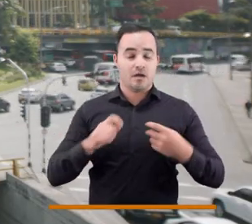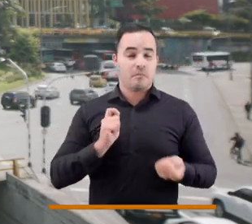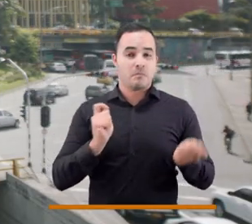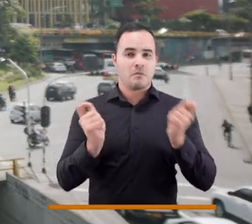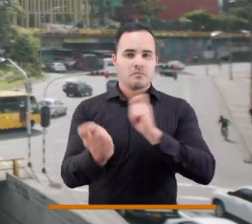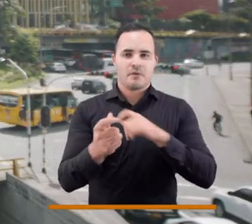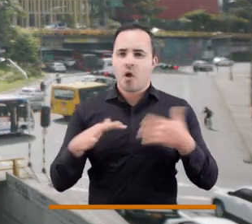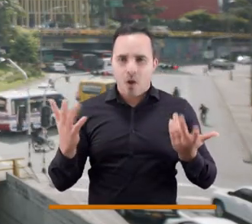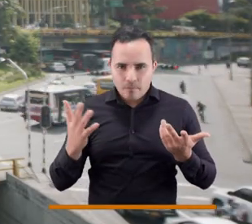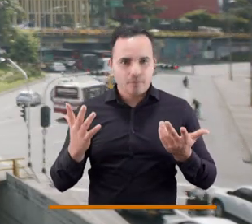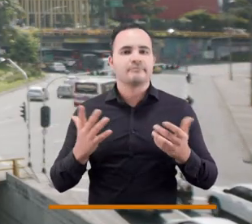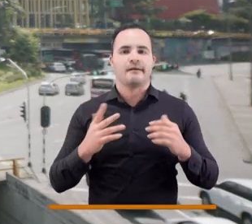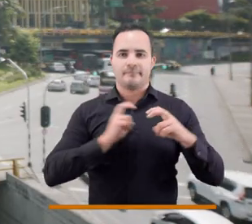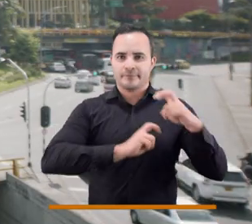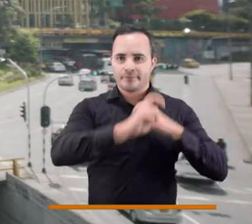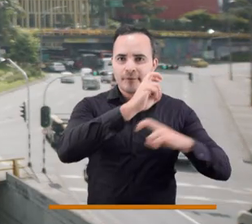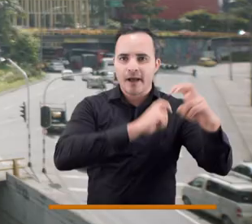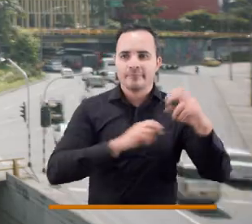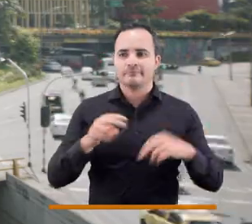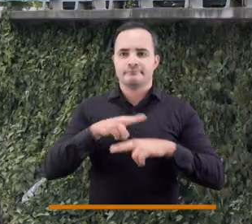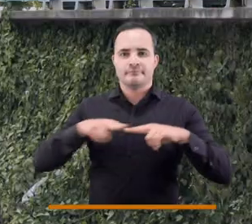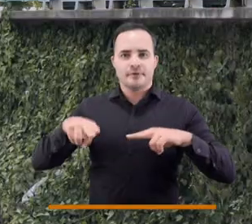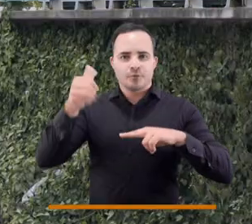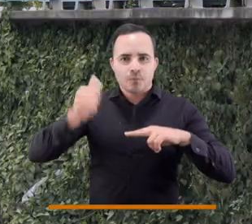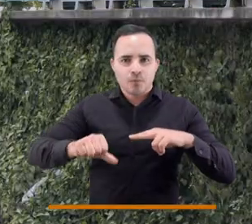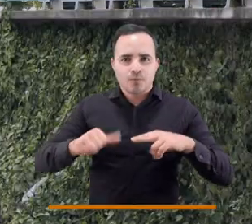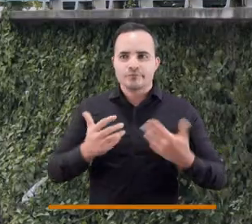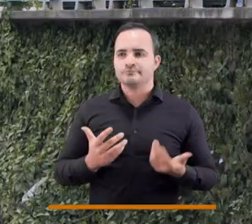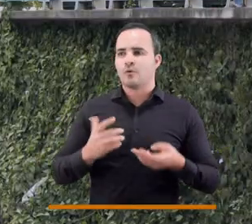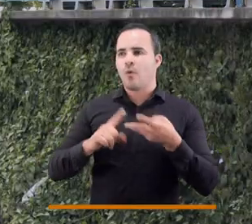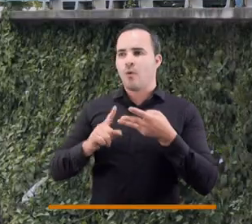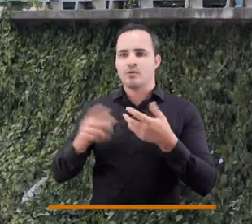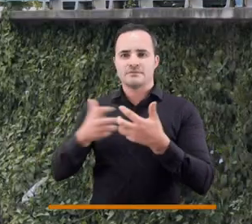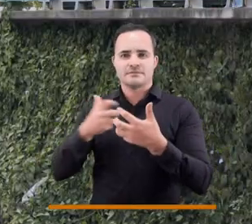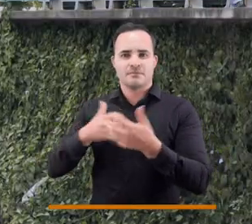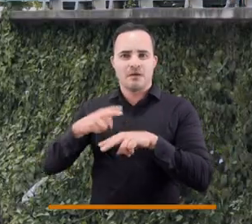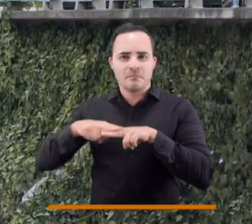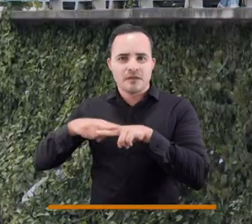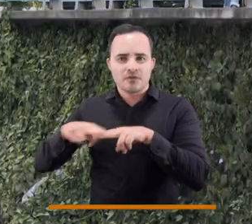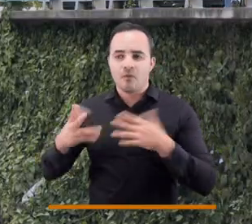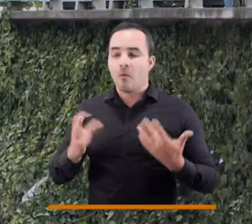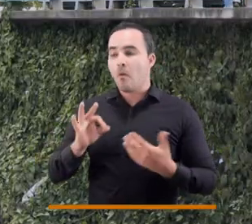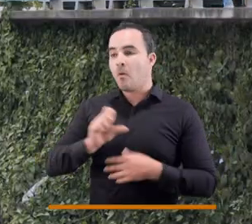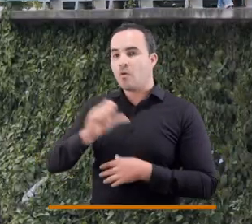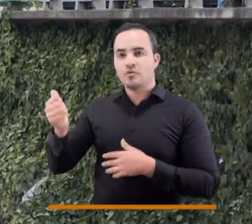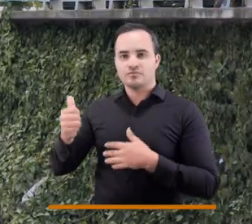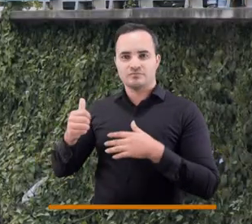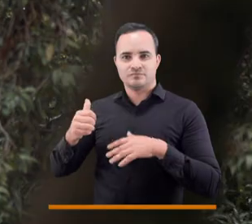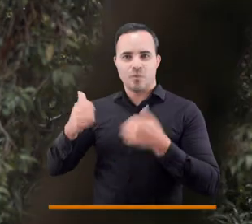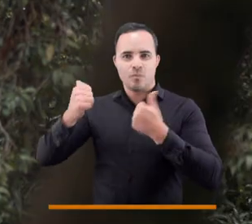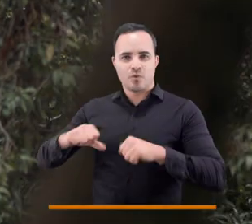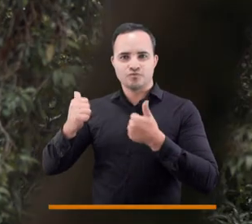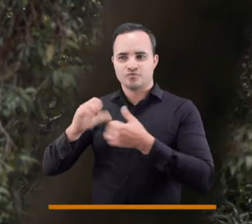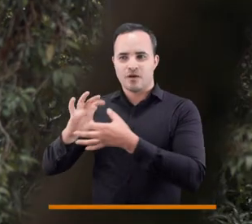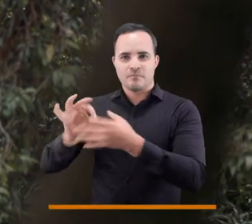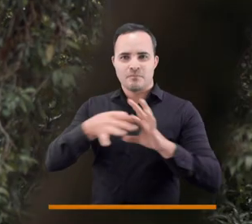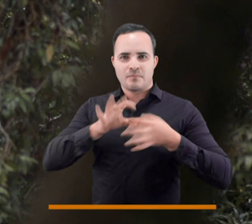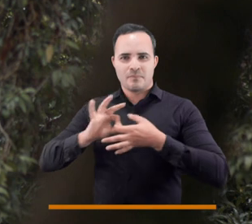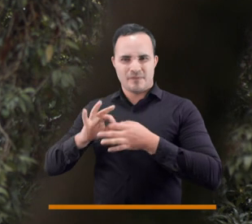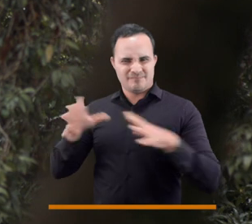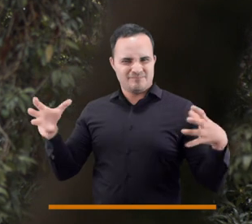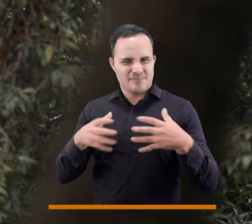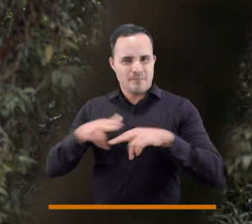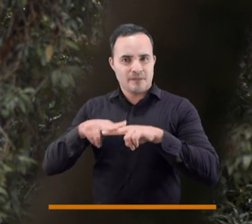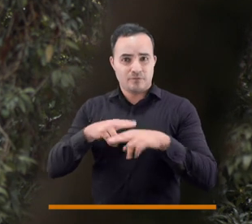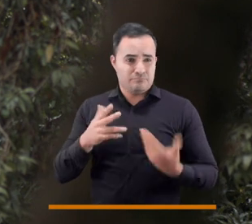convencional. Entonces, a través del metro cable, del metro plus, del sistema de metro, de los buses del sistema integrado, esto ha